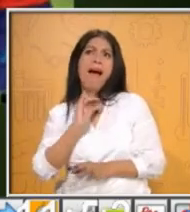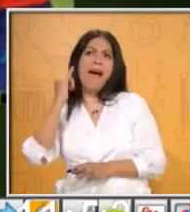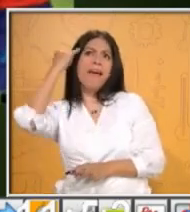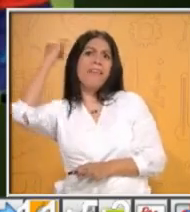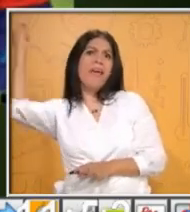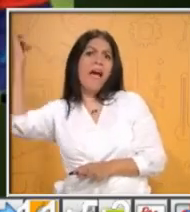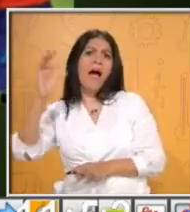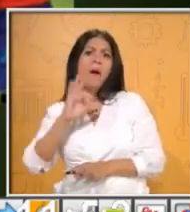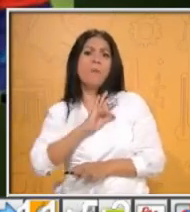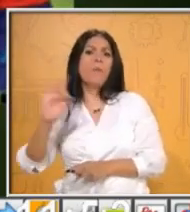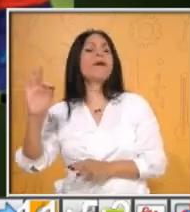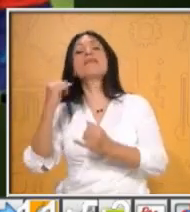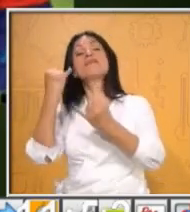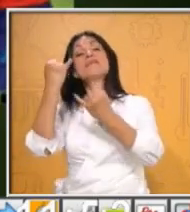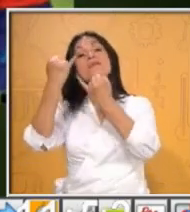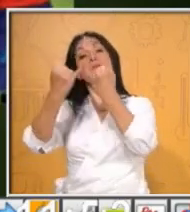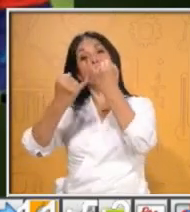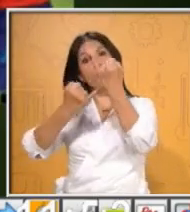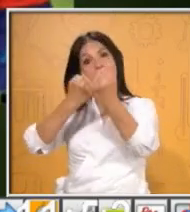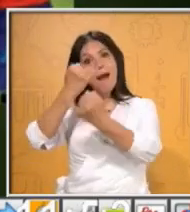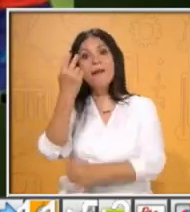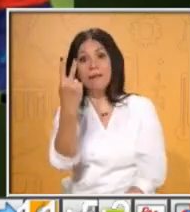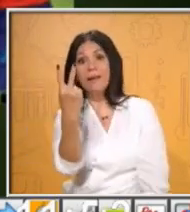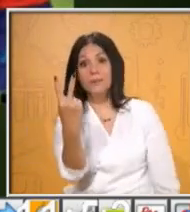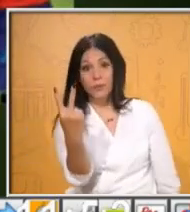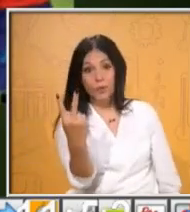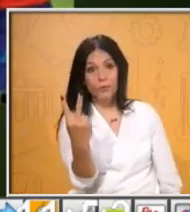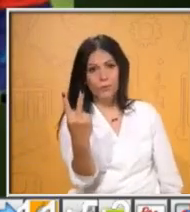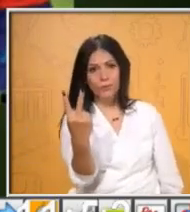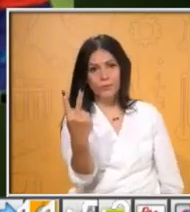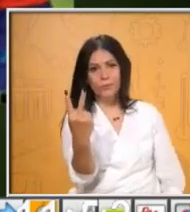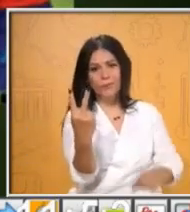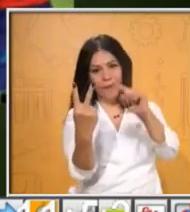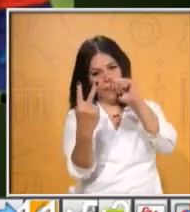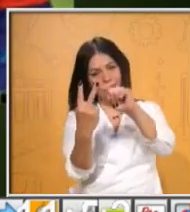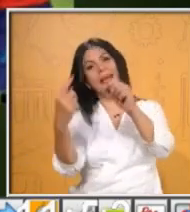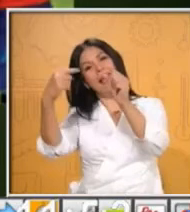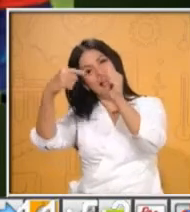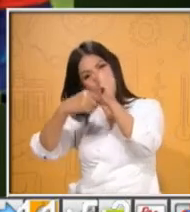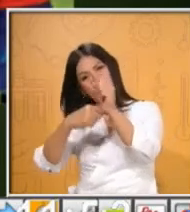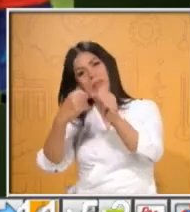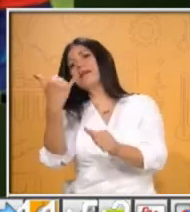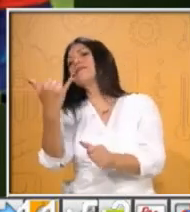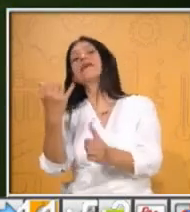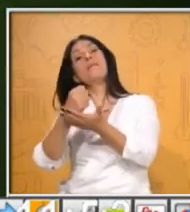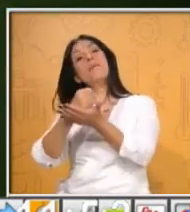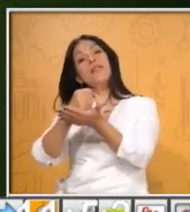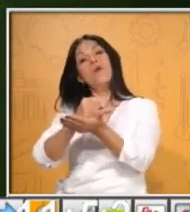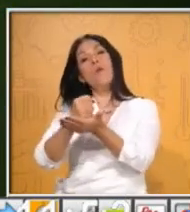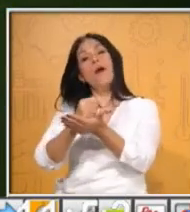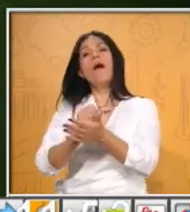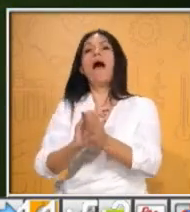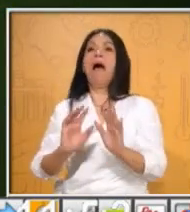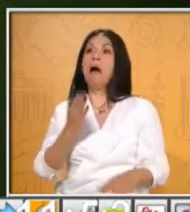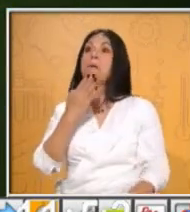Esa es una forma de resolver un conflicto de manera armoniosa y pacífica.